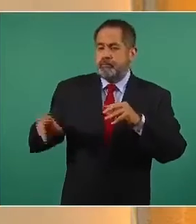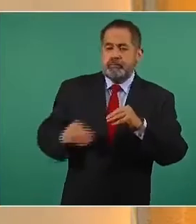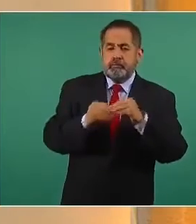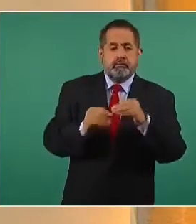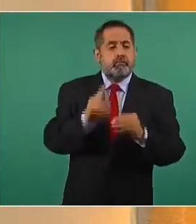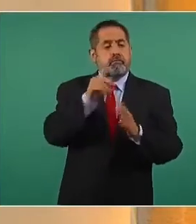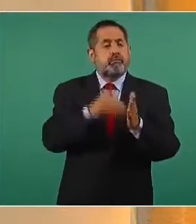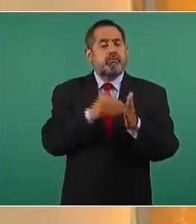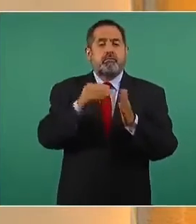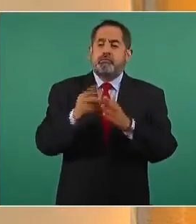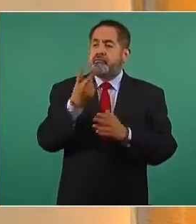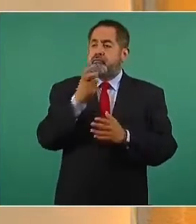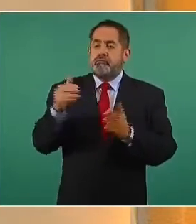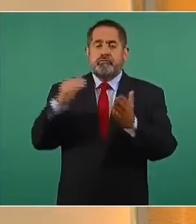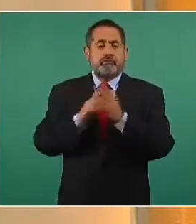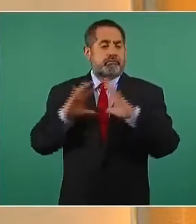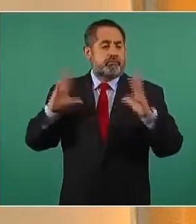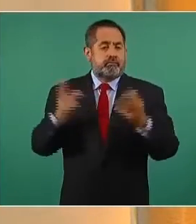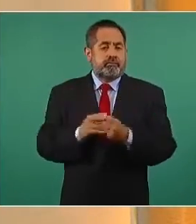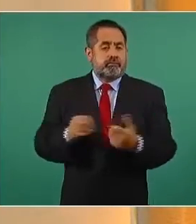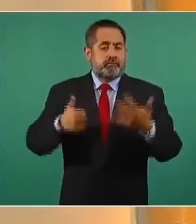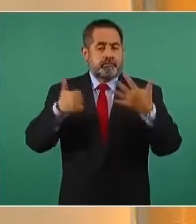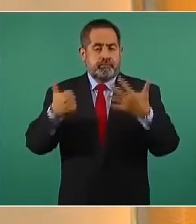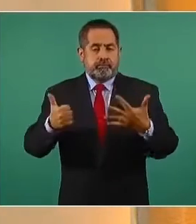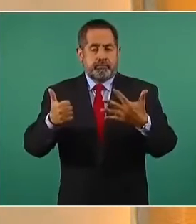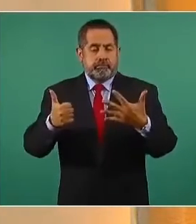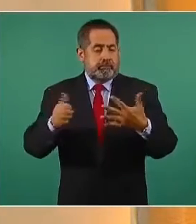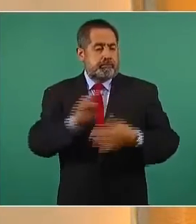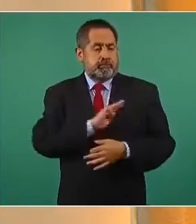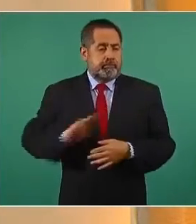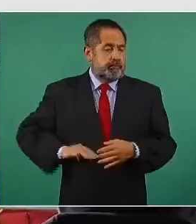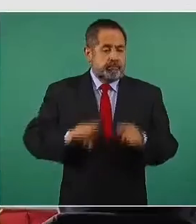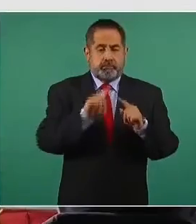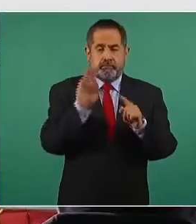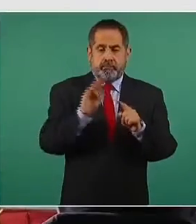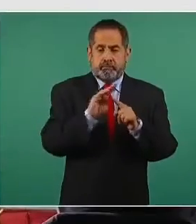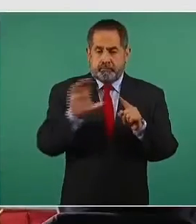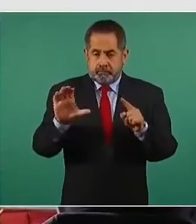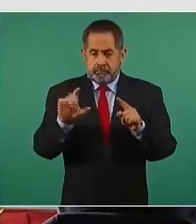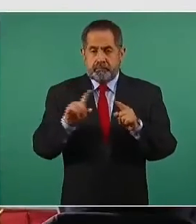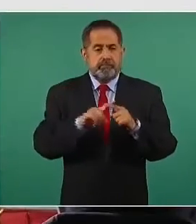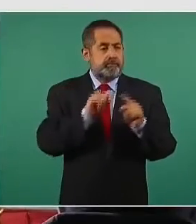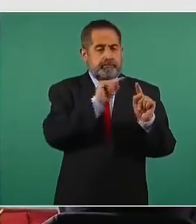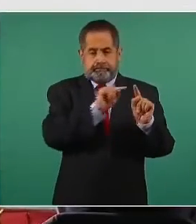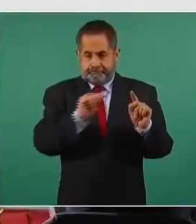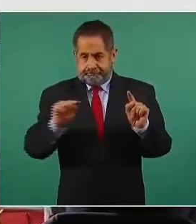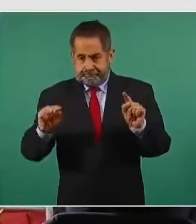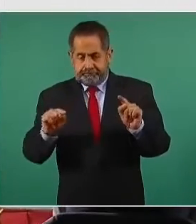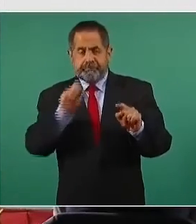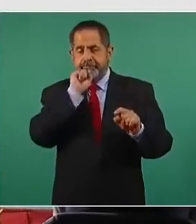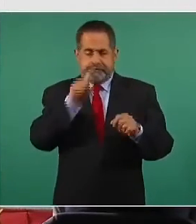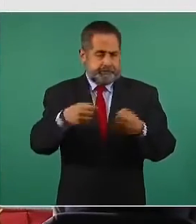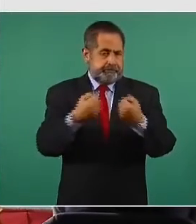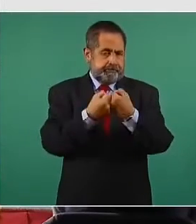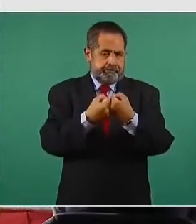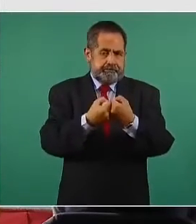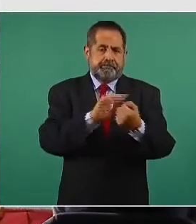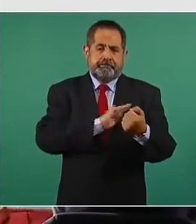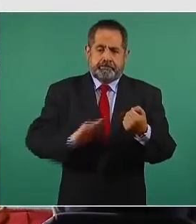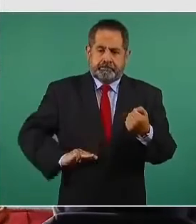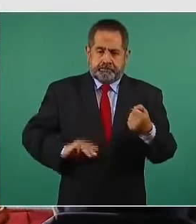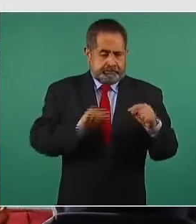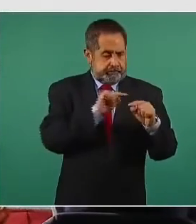mil dosis en los seis municipios de Baja California, también municipios fronterizos que se